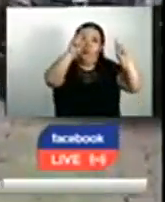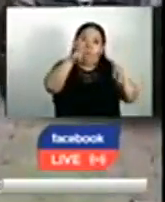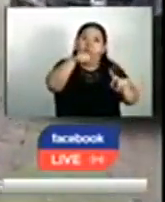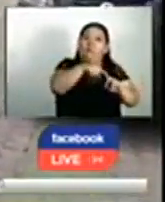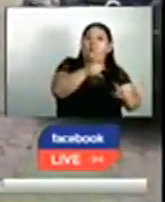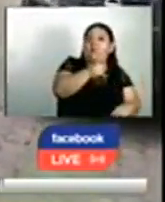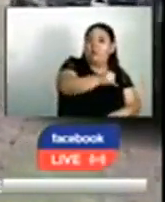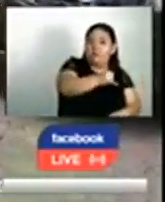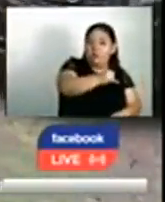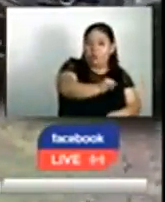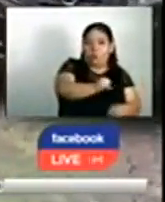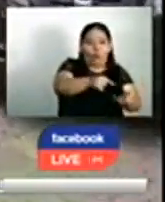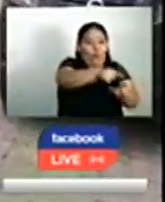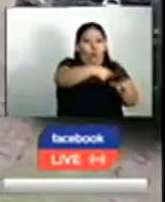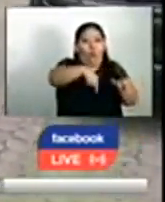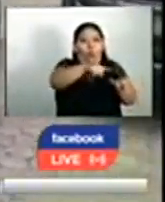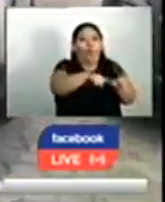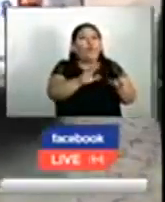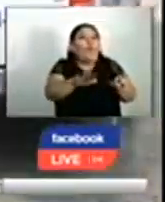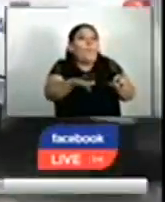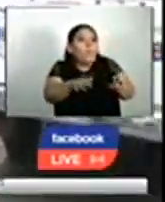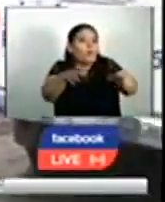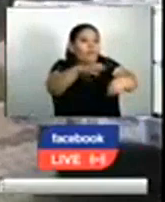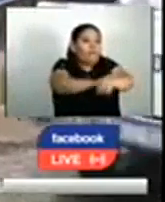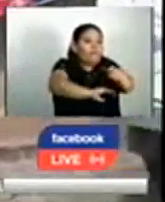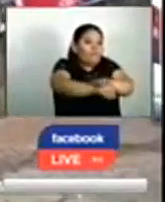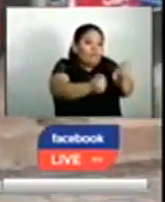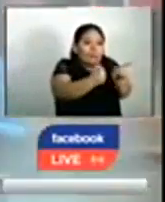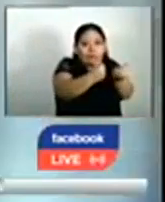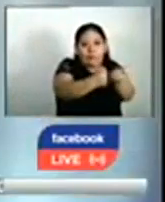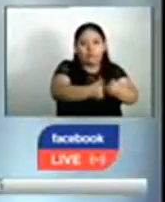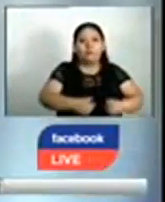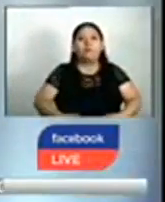crimen. El resto son cómplices según la Fiscalía.